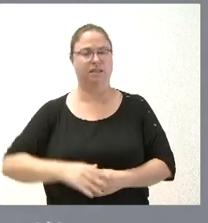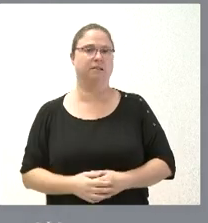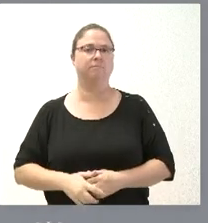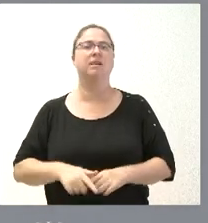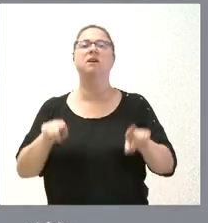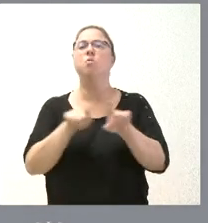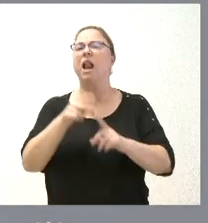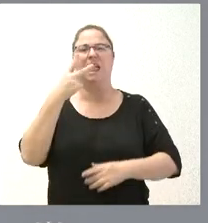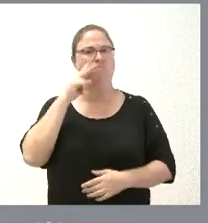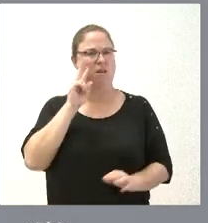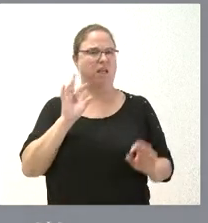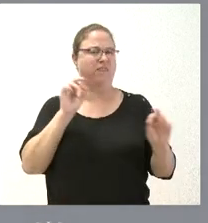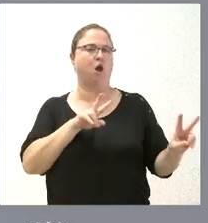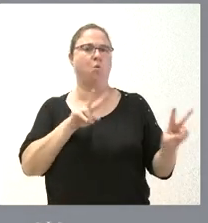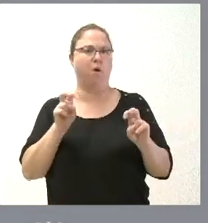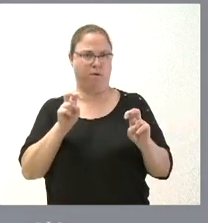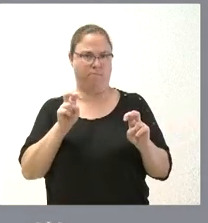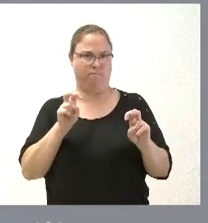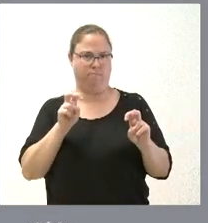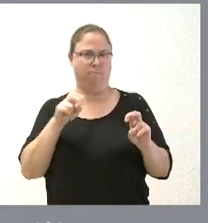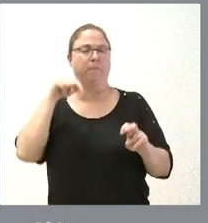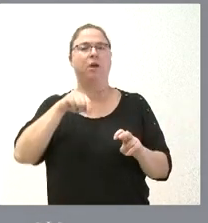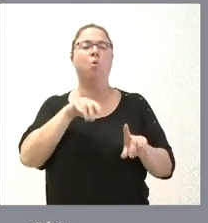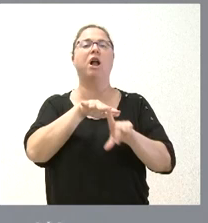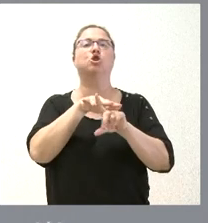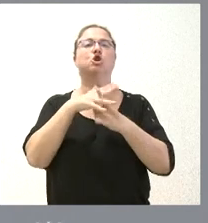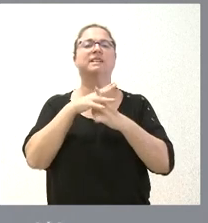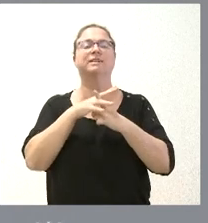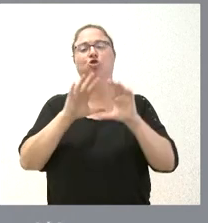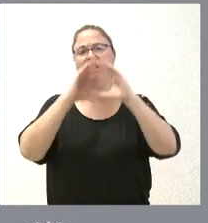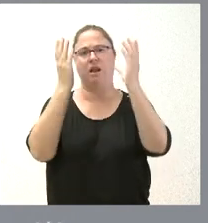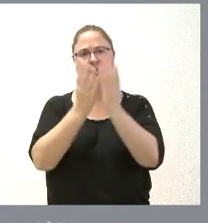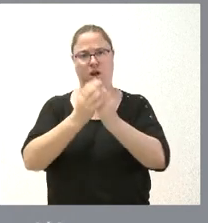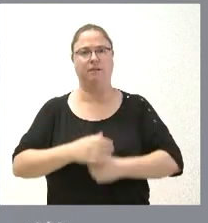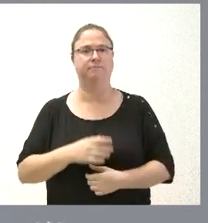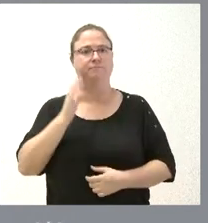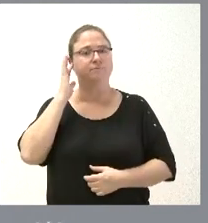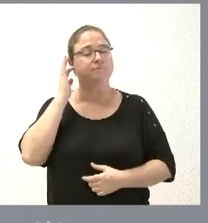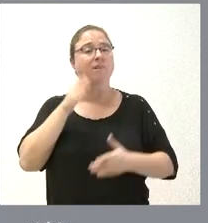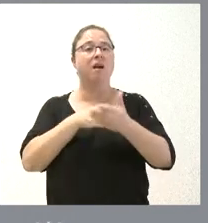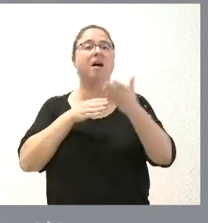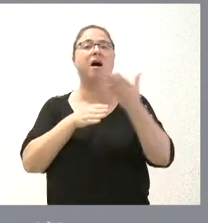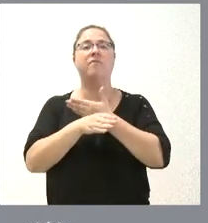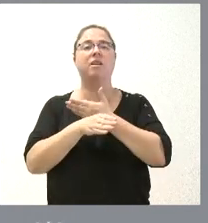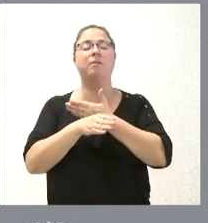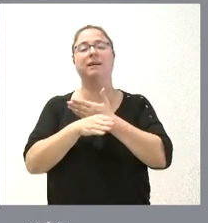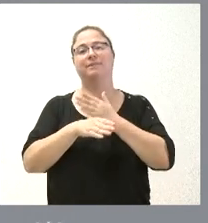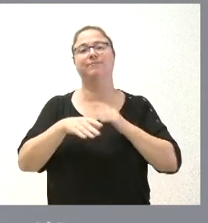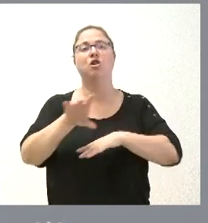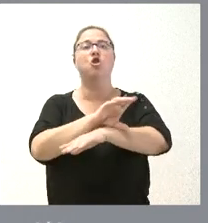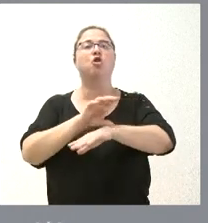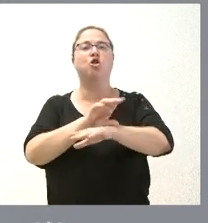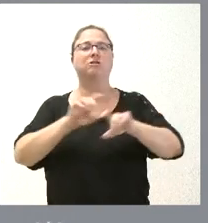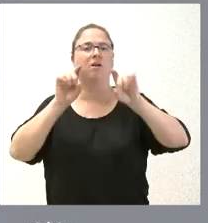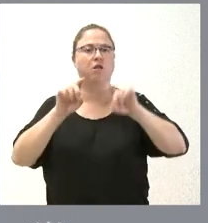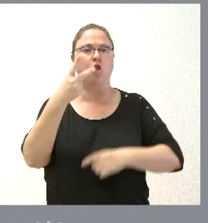una experiencia innovadora dentro del contexto internacional. A través de la Consejería de Educación se invierte dos millones de euros para